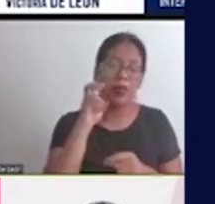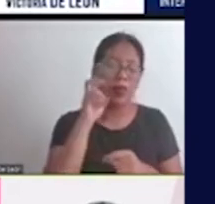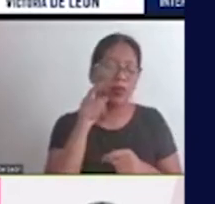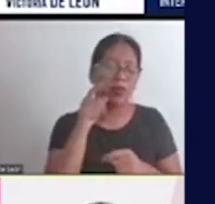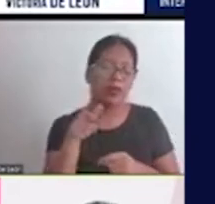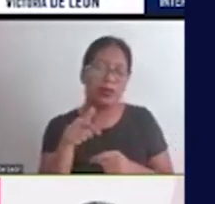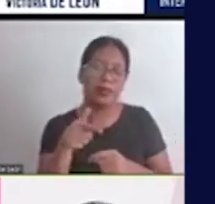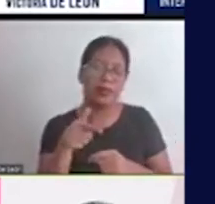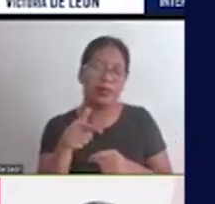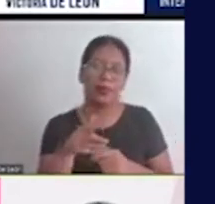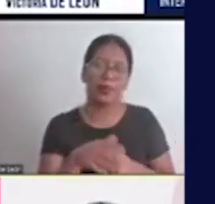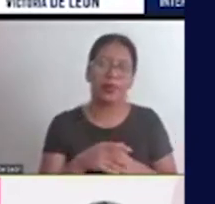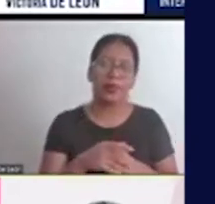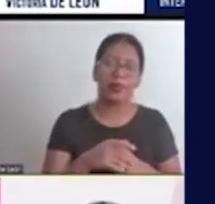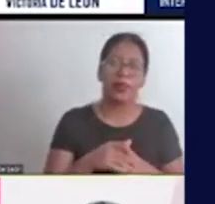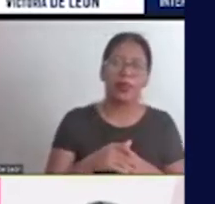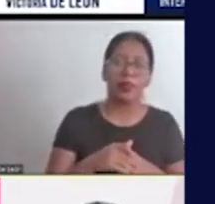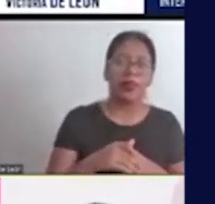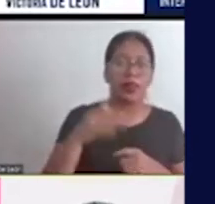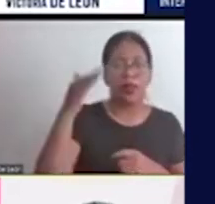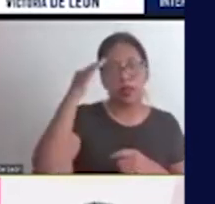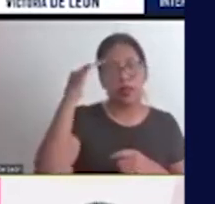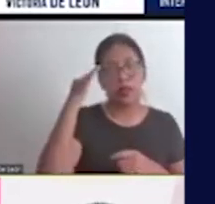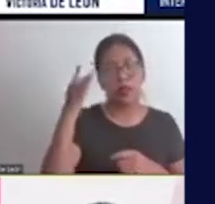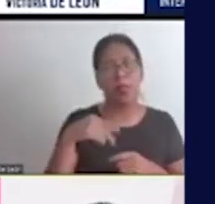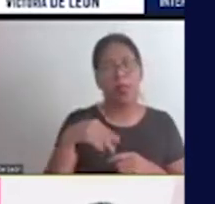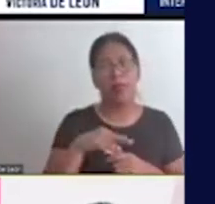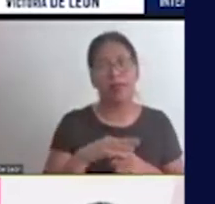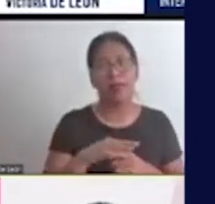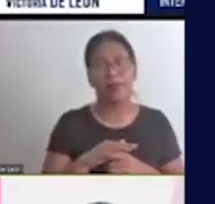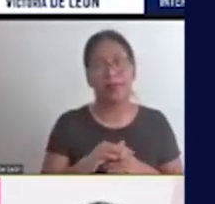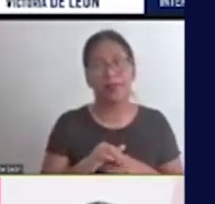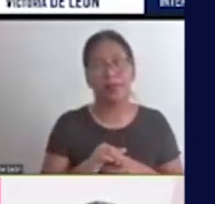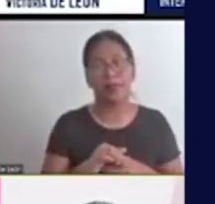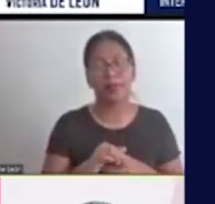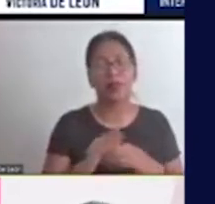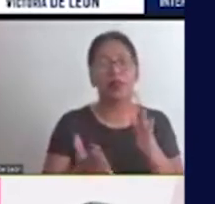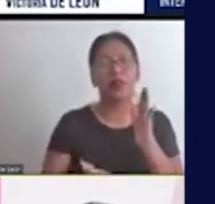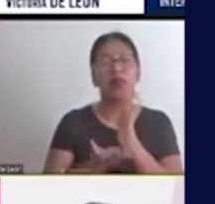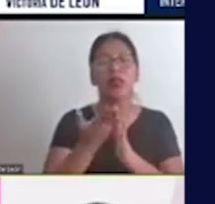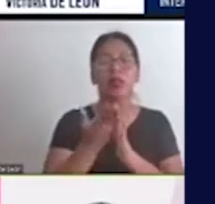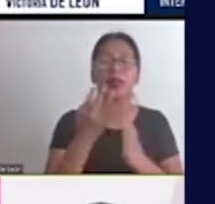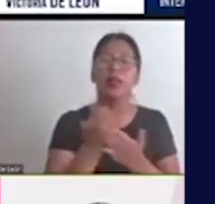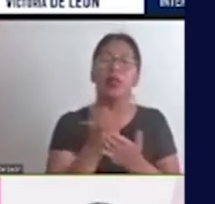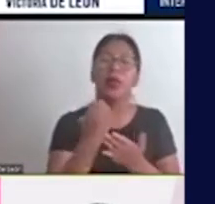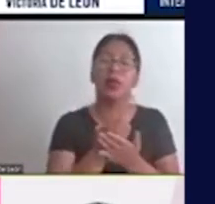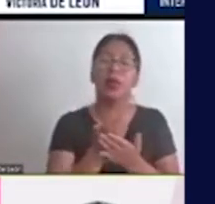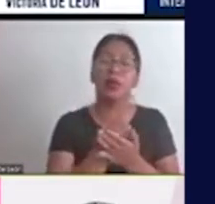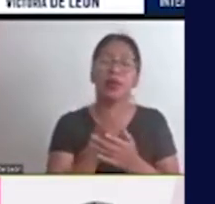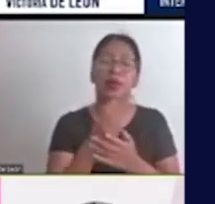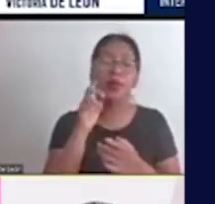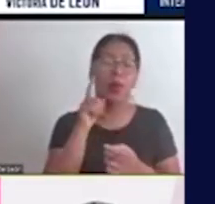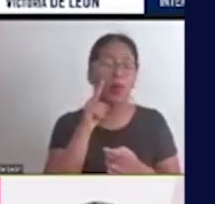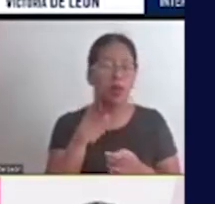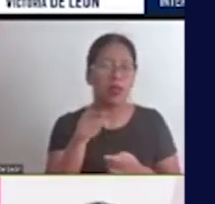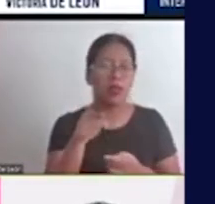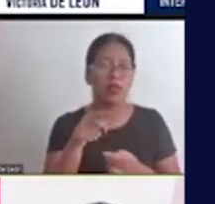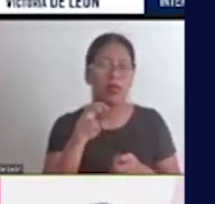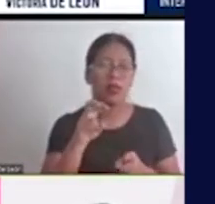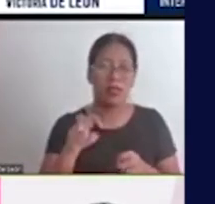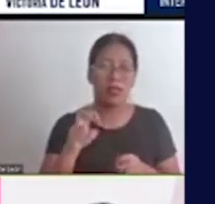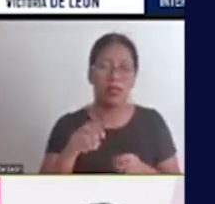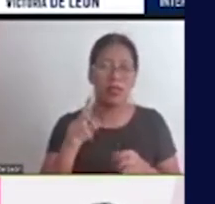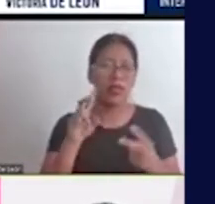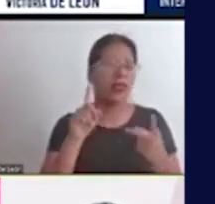pueden ir resolviéndose paulatinamente a través del crecimiento económico, pero eso necesita dos factores fundamentales.